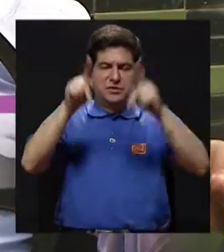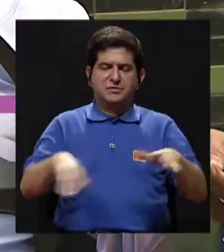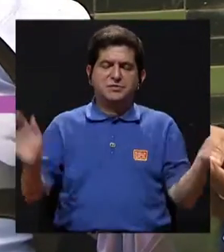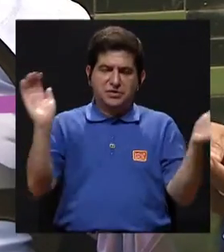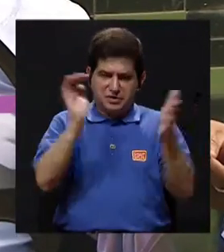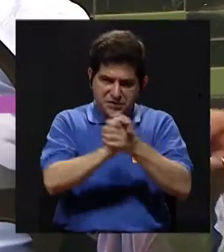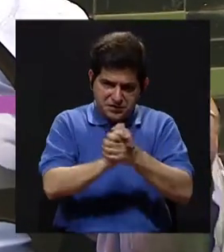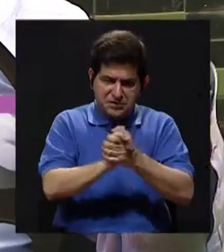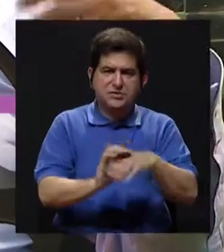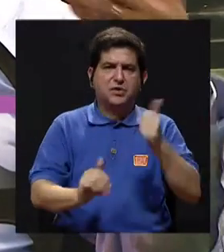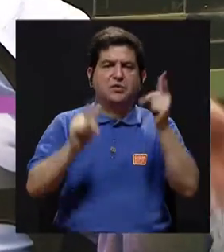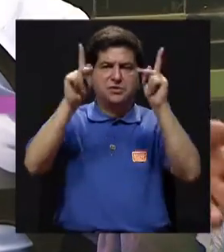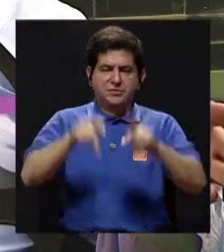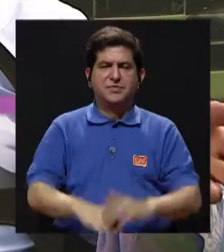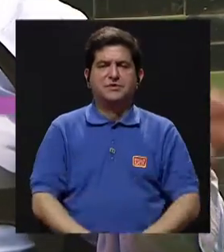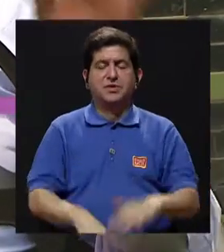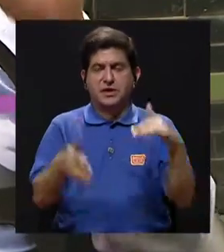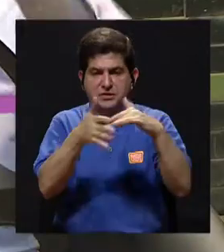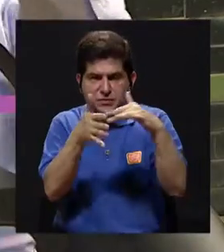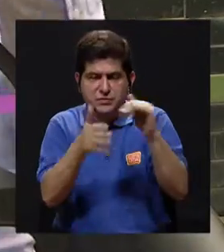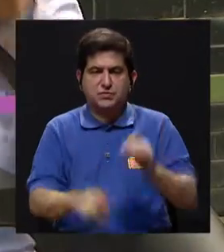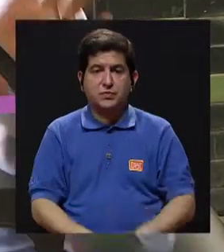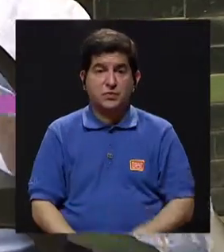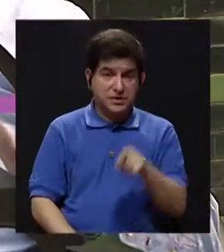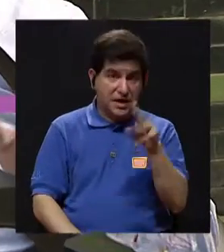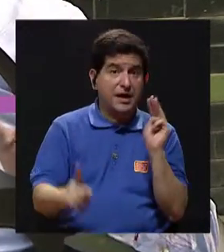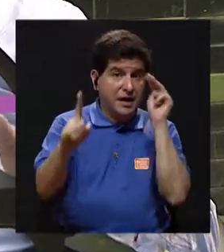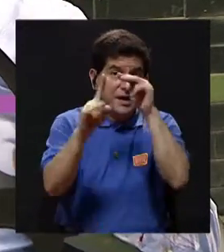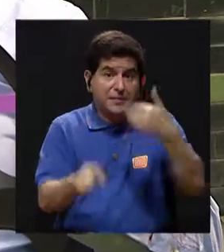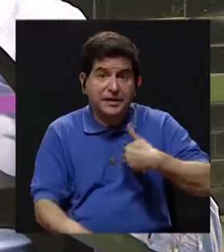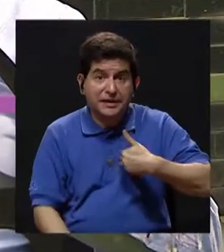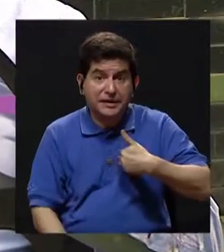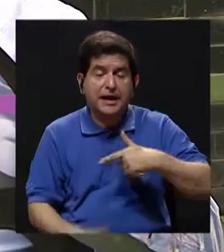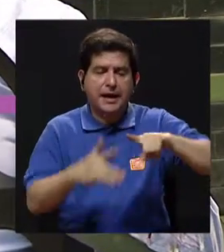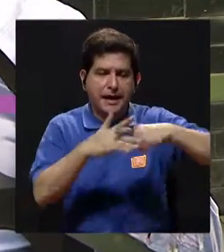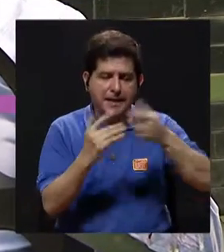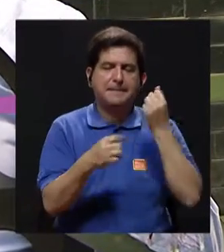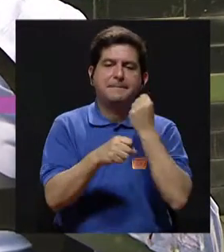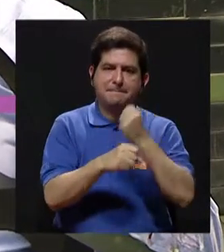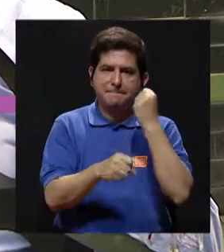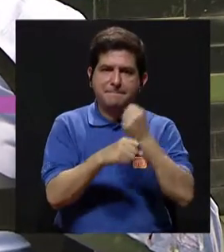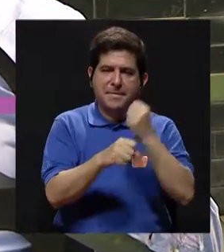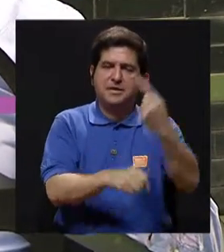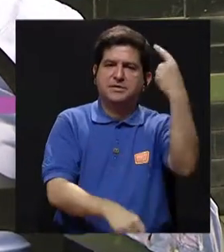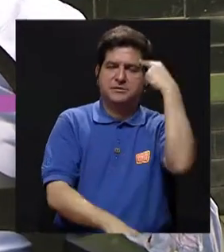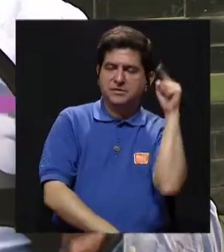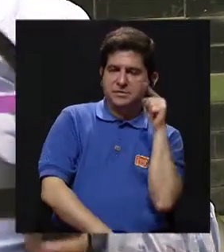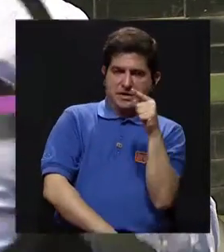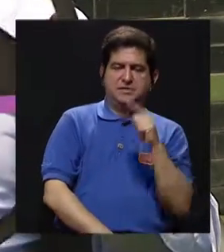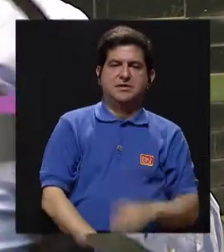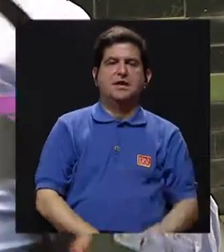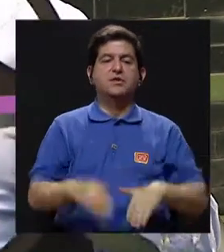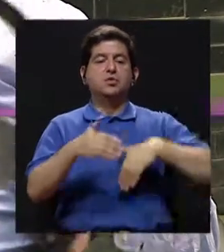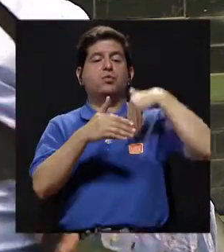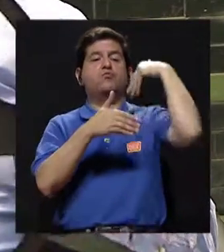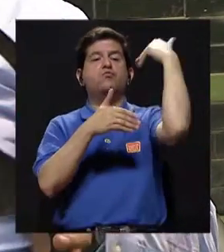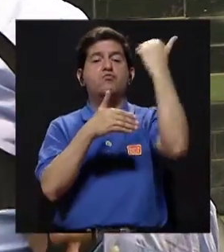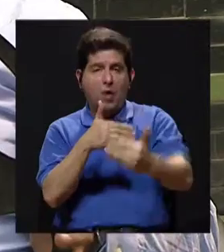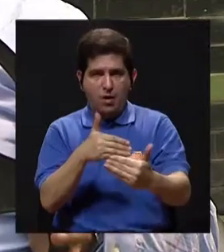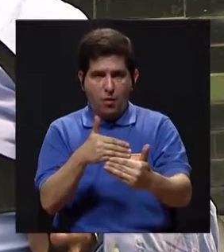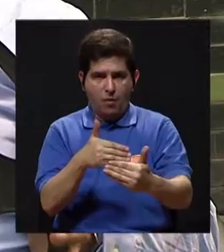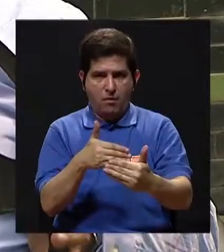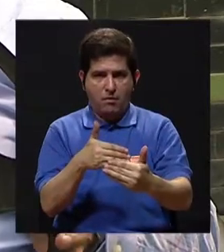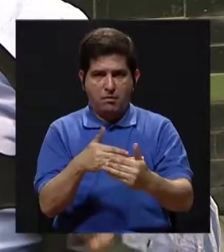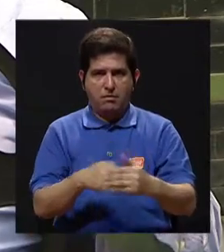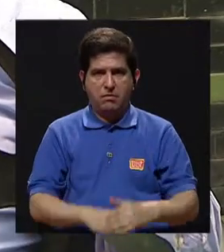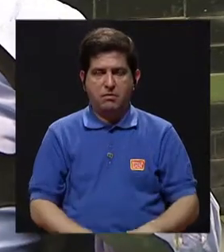otros para casarse, otros para empezar estudios. Ok, si esas son tus metas, empieza a trabajar en pos de ellas. Y a partir de ahí,